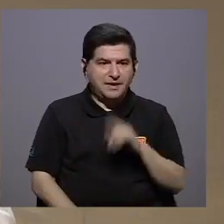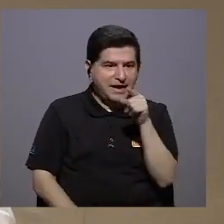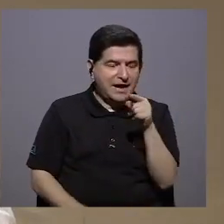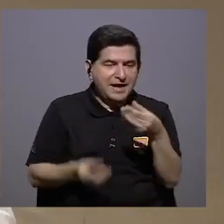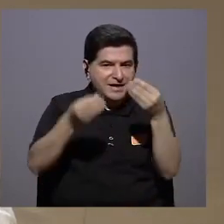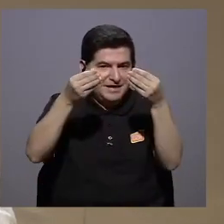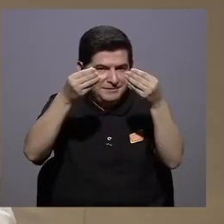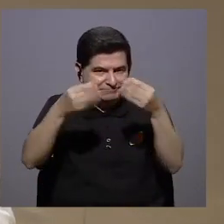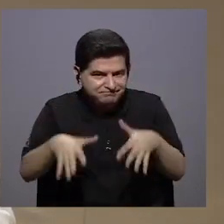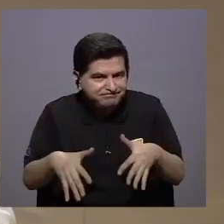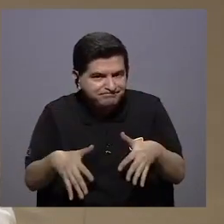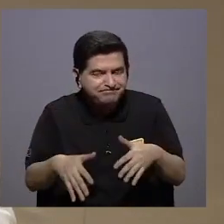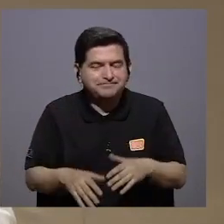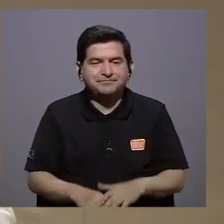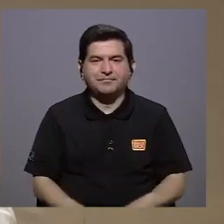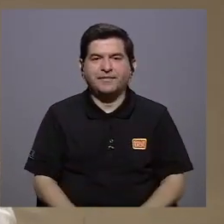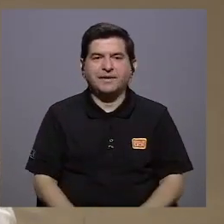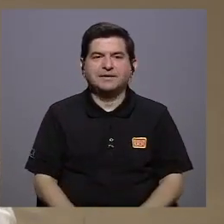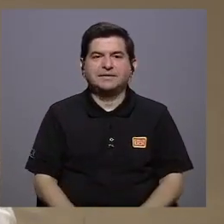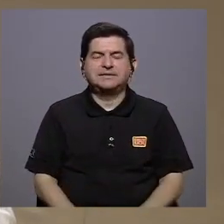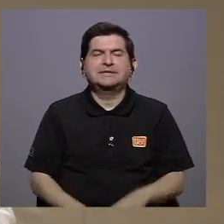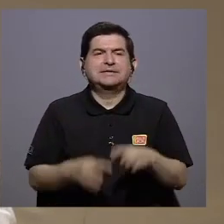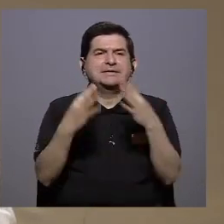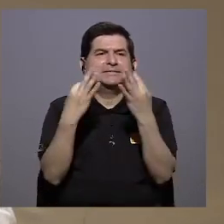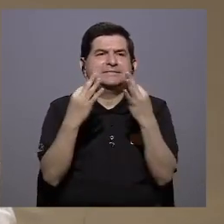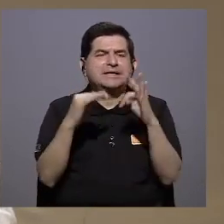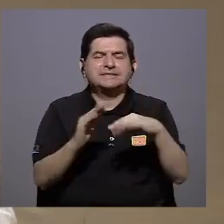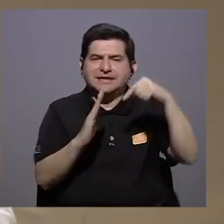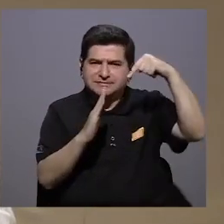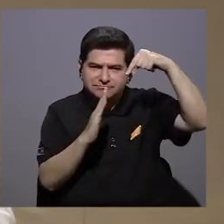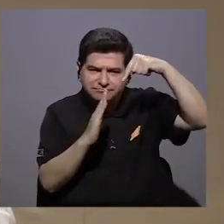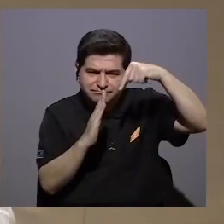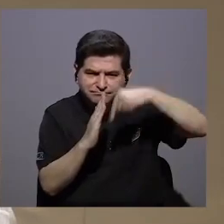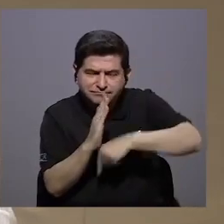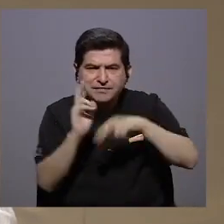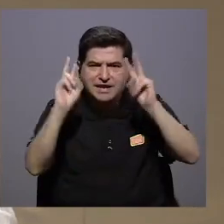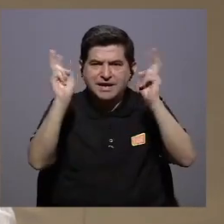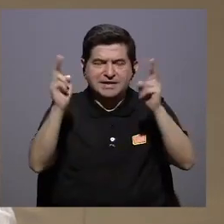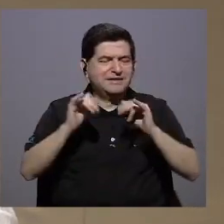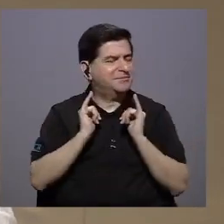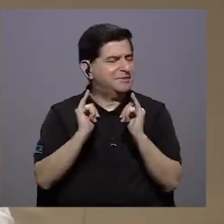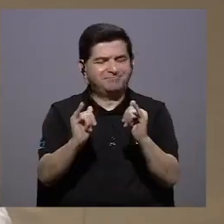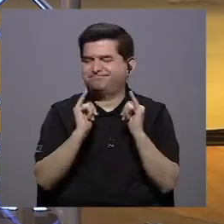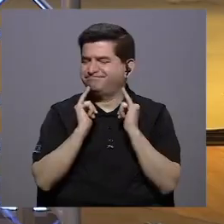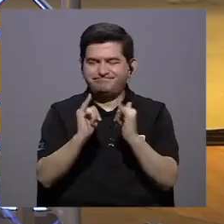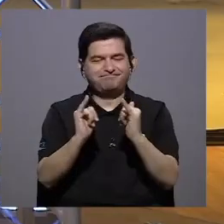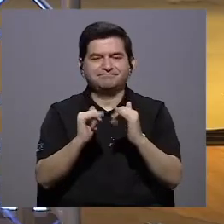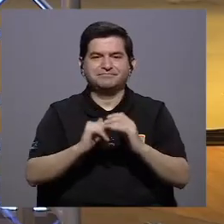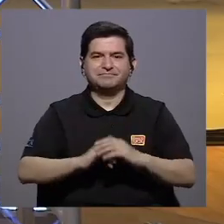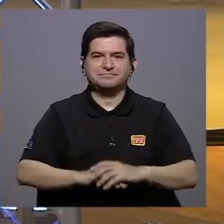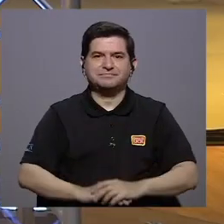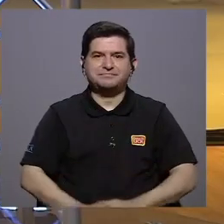se pierde y quisiera que podamos profundizar en el tema de las desigualdades